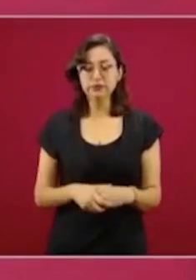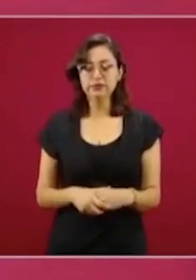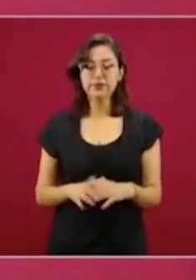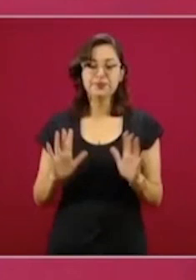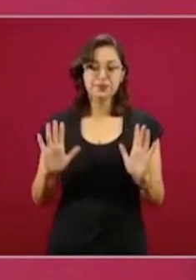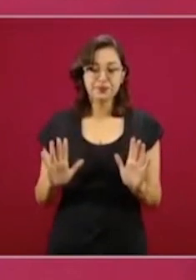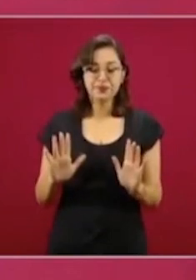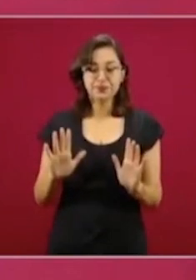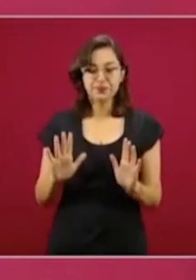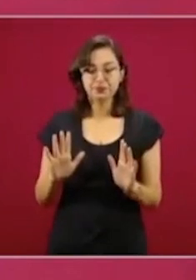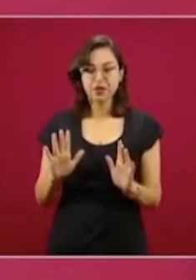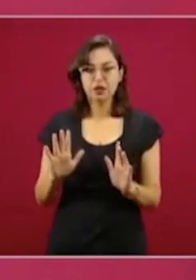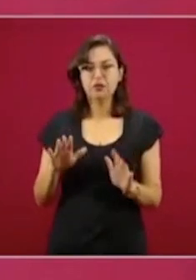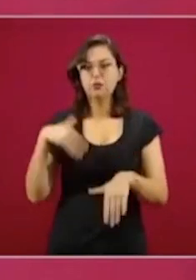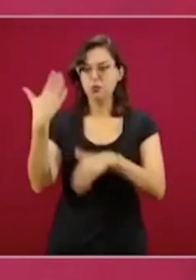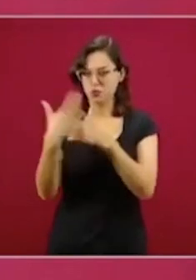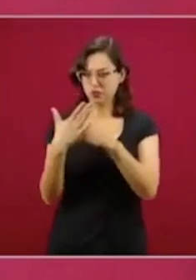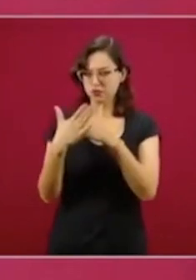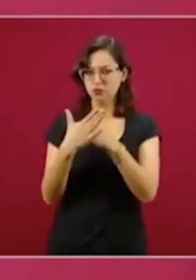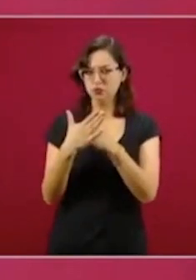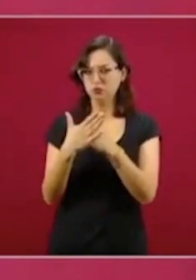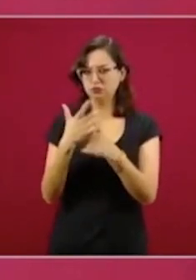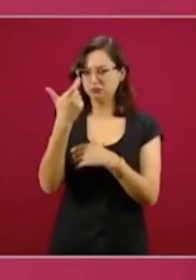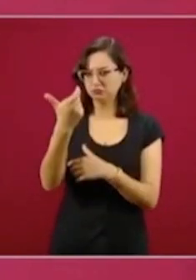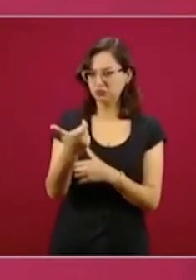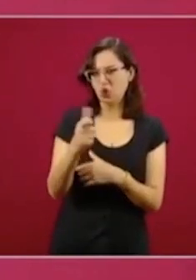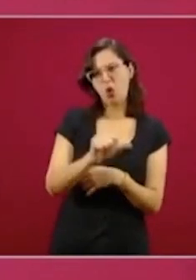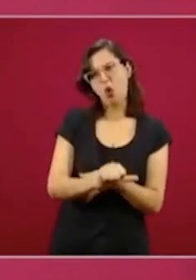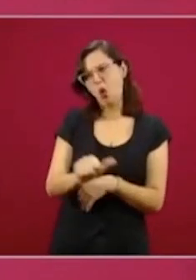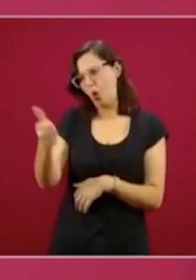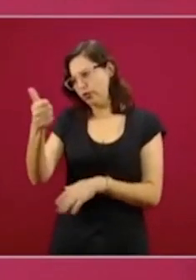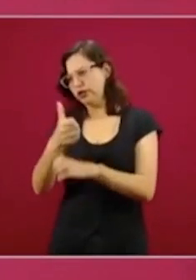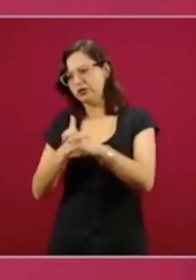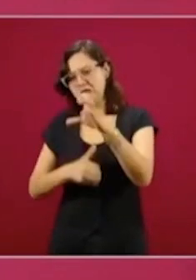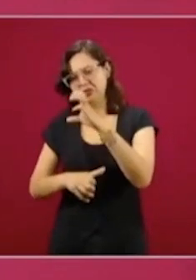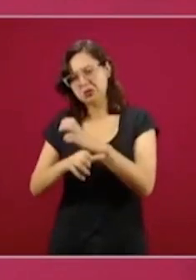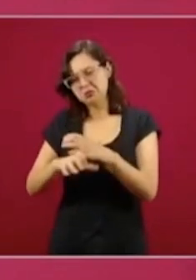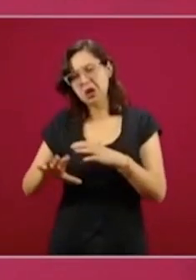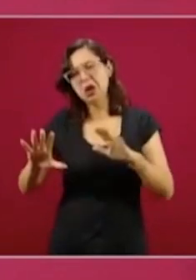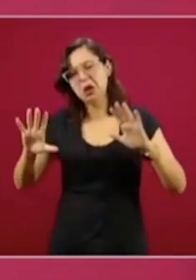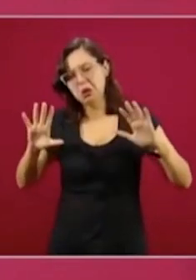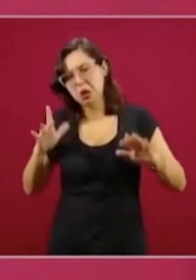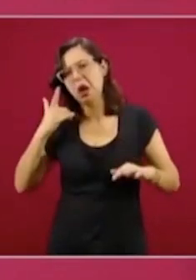si utilizan los recursos con otros propósitos.